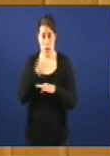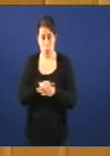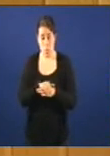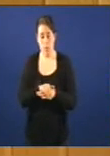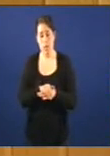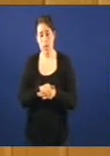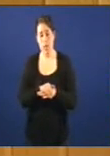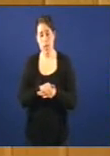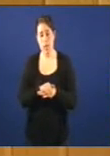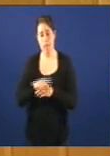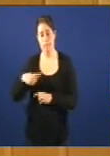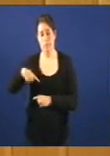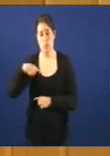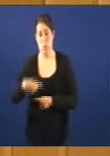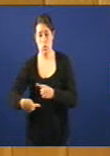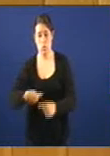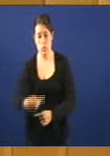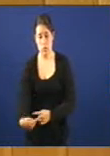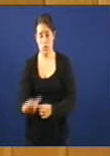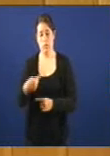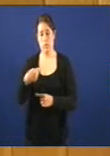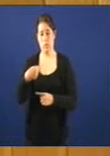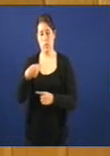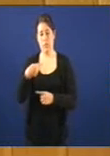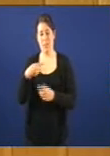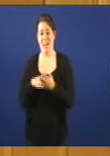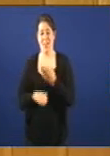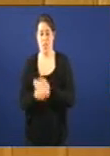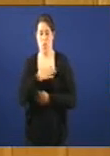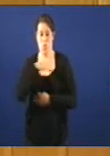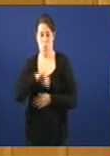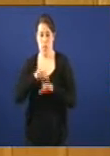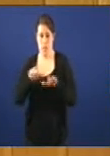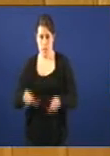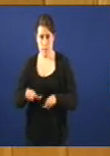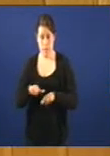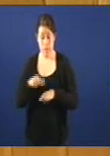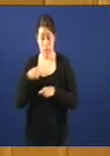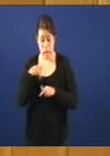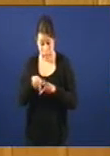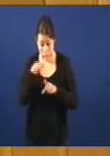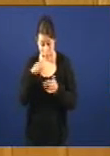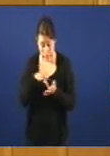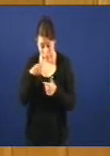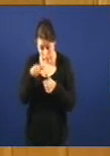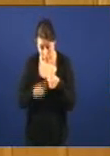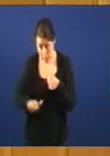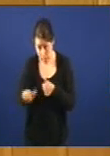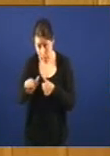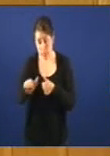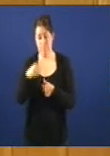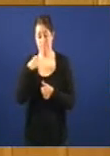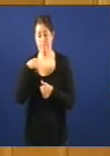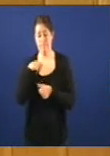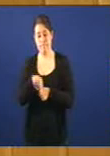consecuentemente o normal acceso á planta. A partir de ahí a valoración do alcance